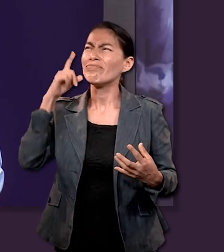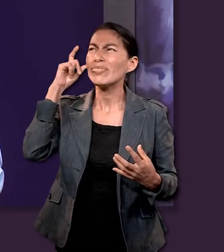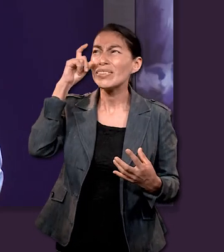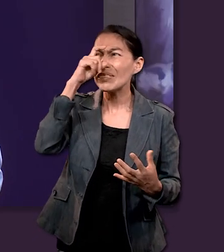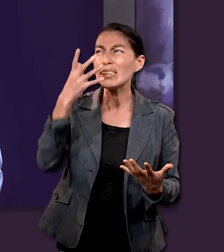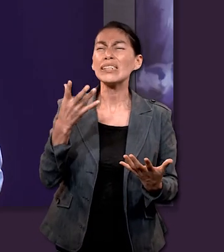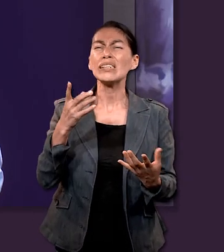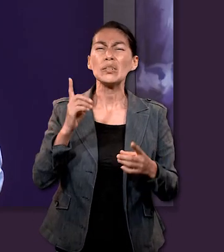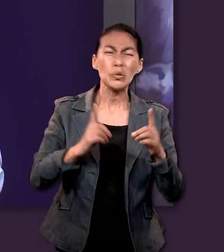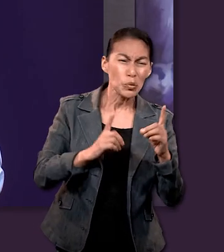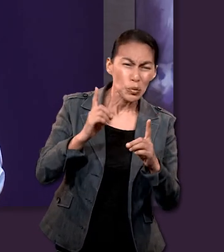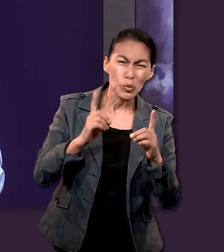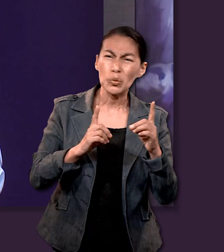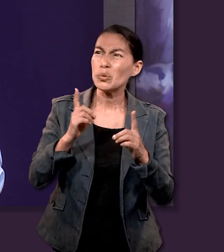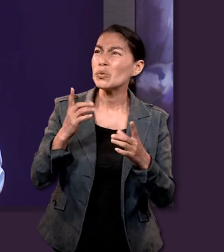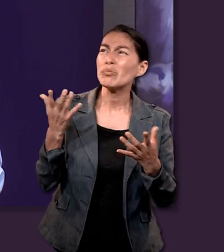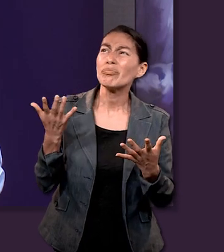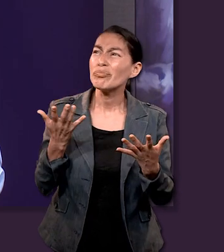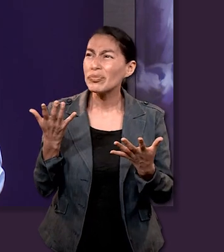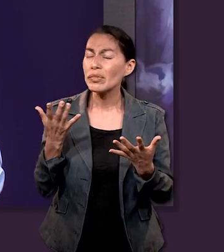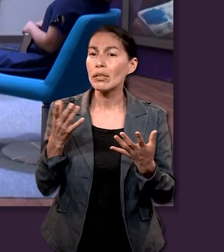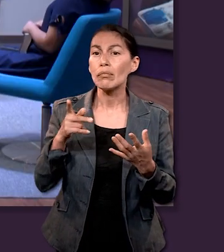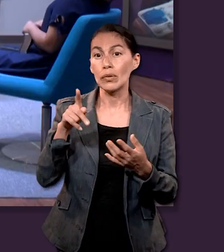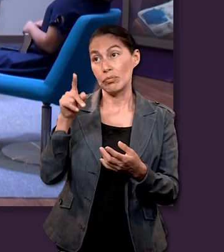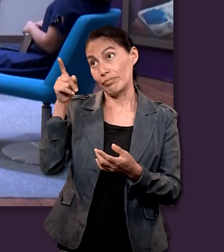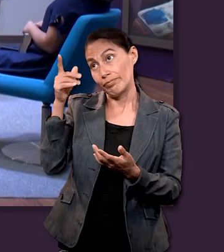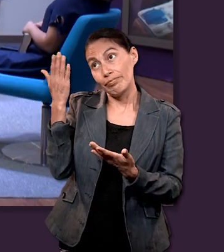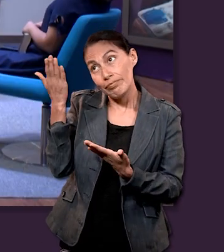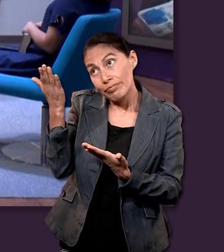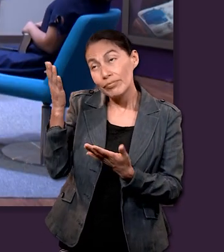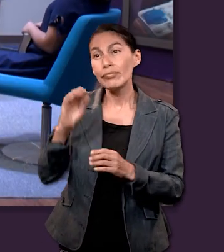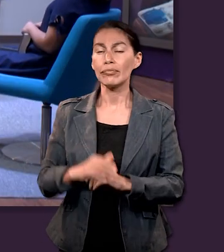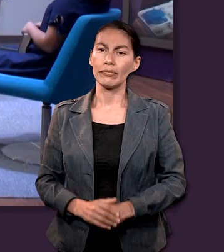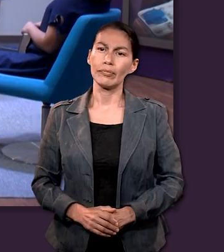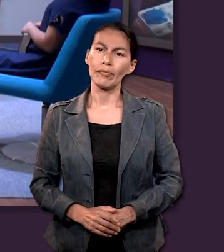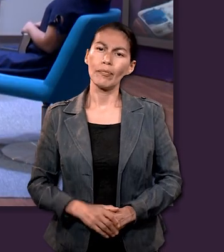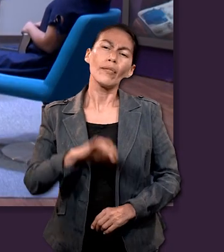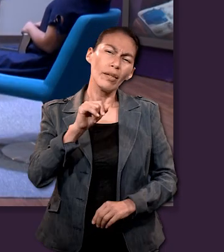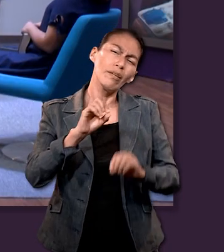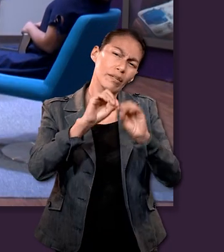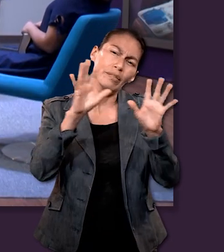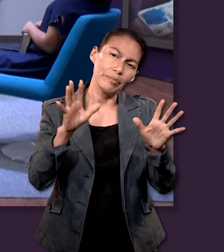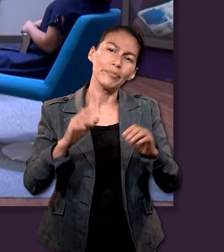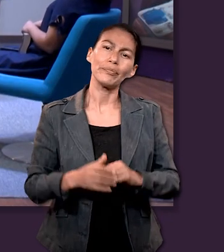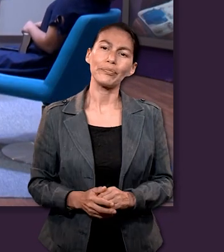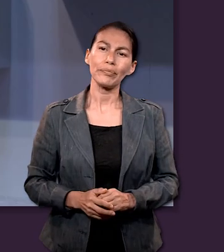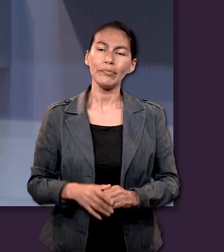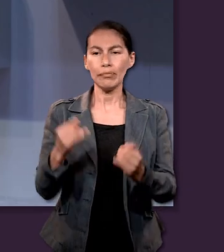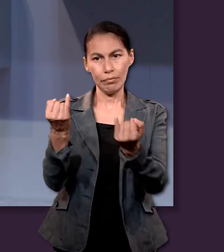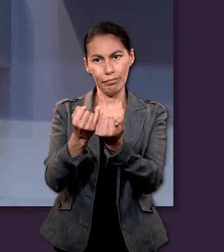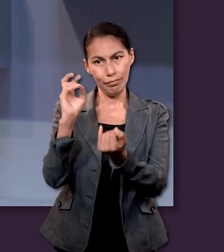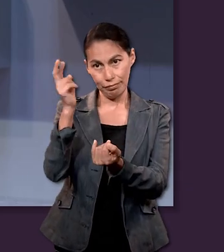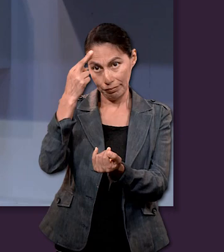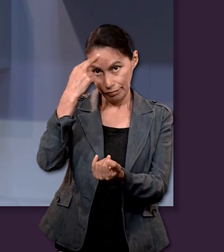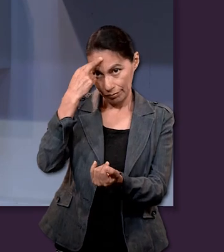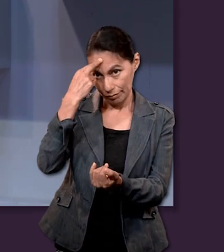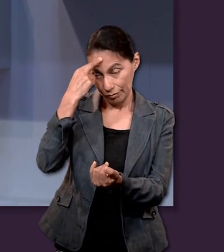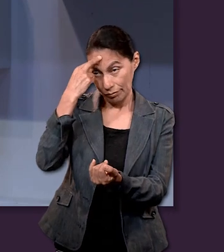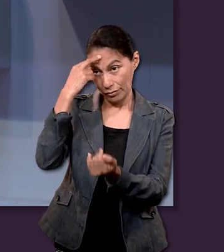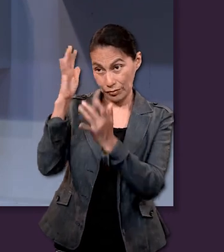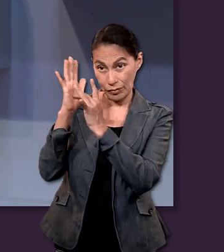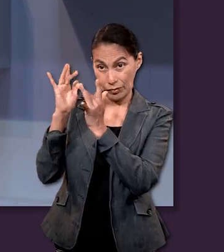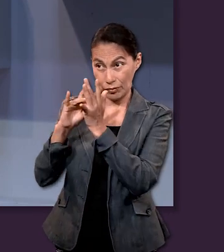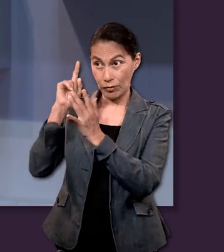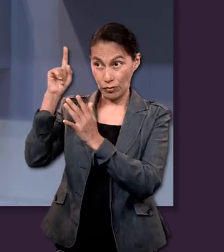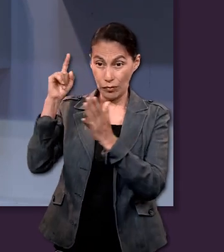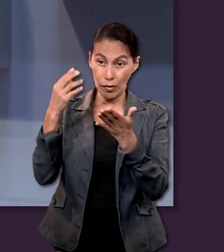porque me cuesta trabajo dudar en ti. Pero pues hay que pedírselo a Dios. Claro que sí. Y